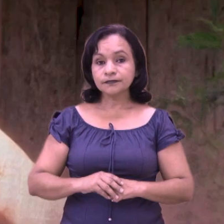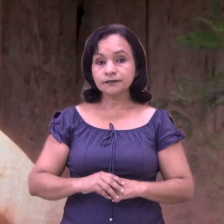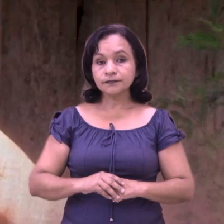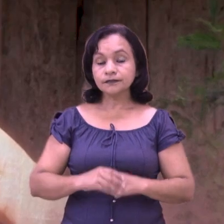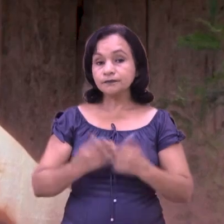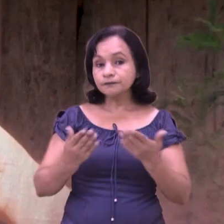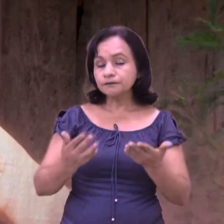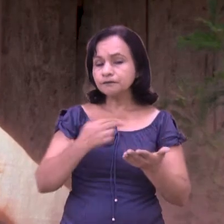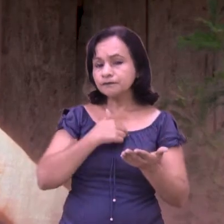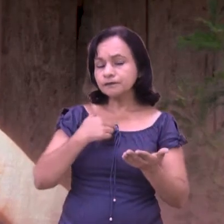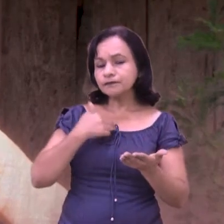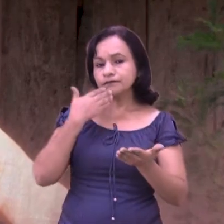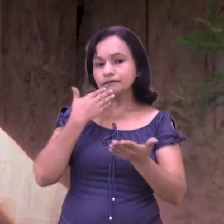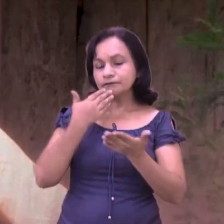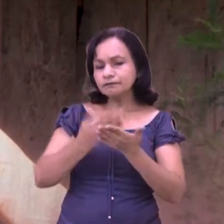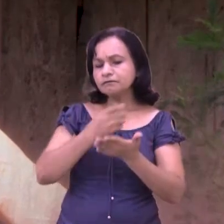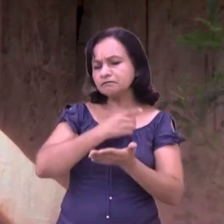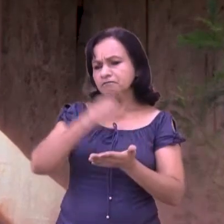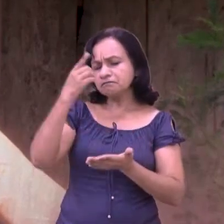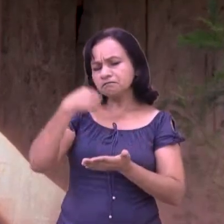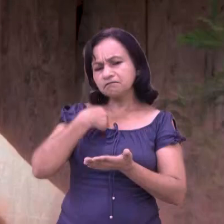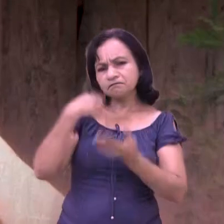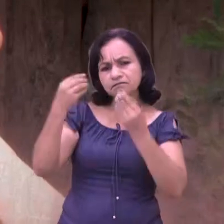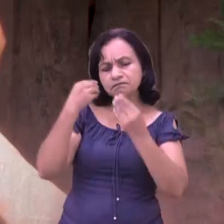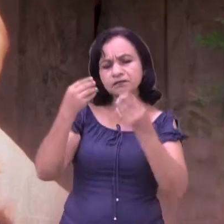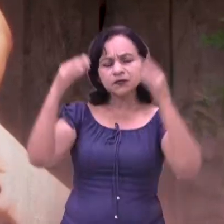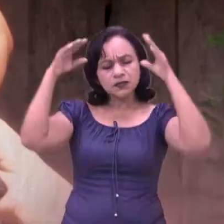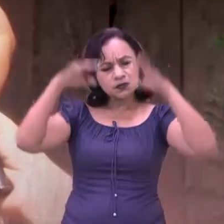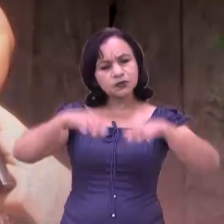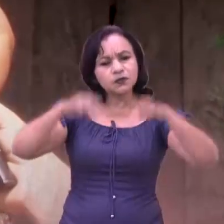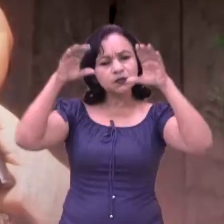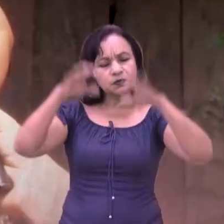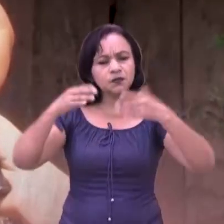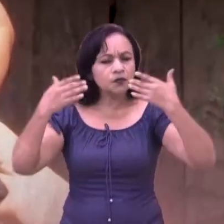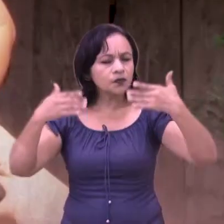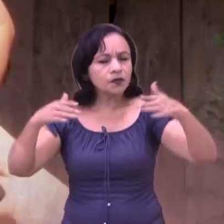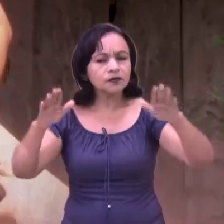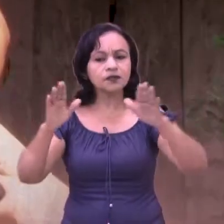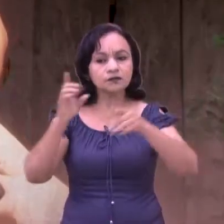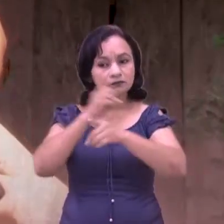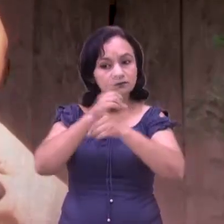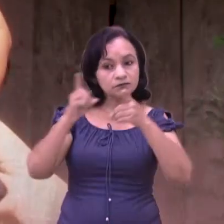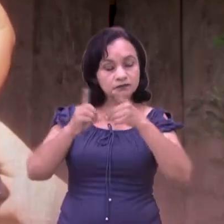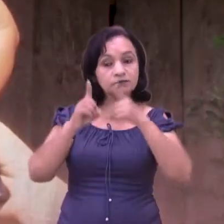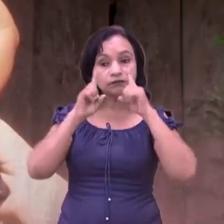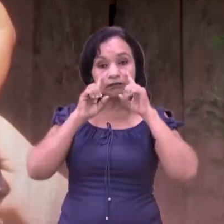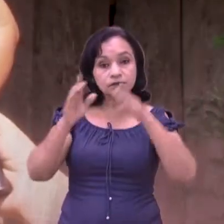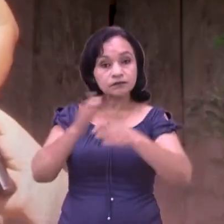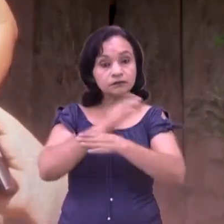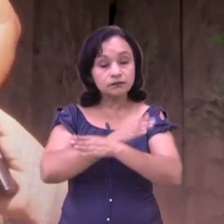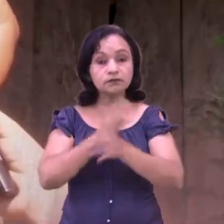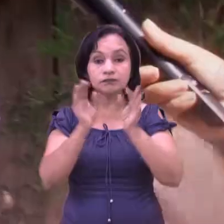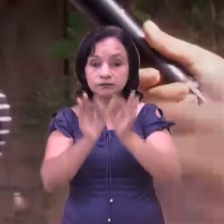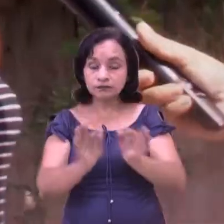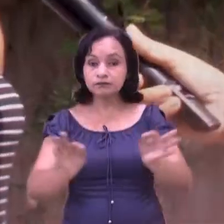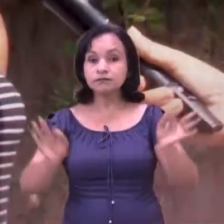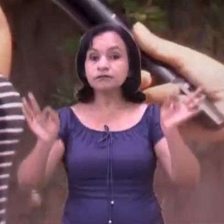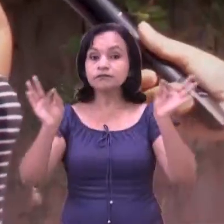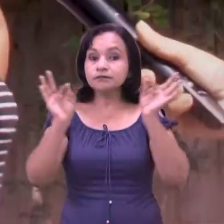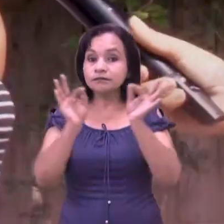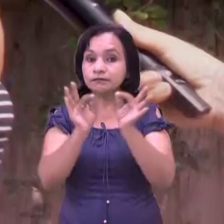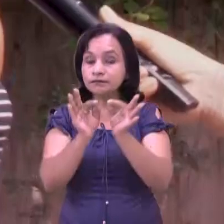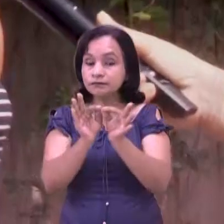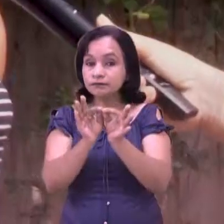Sí, sí, es importante. Bueno, porque así no ya está preparado para las lluvias y cualquier otra cosa. Es